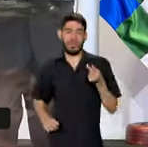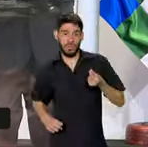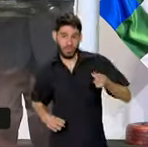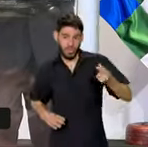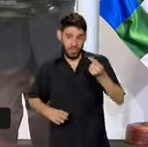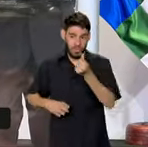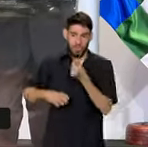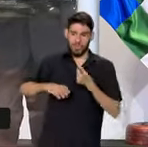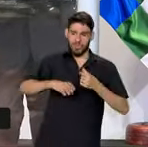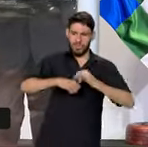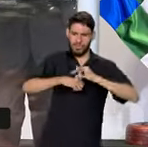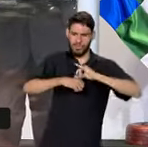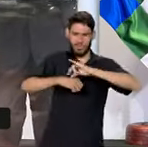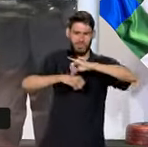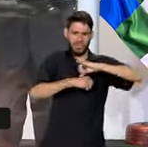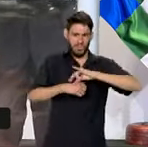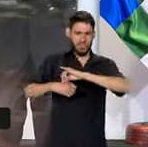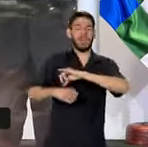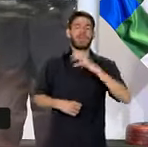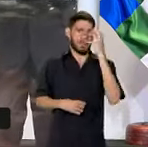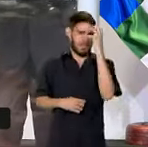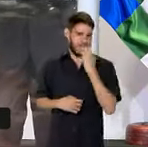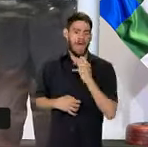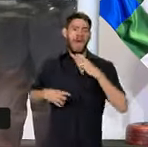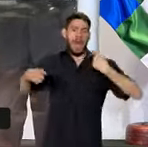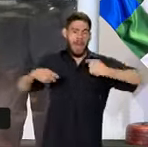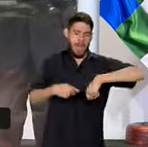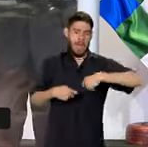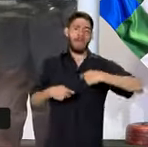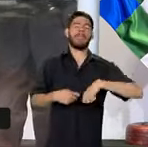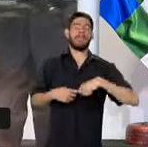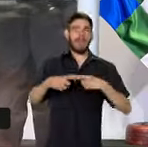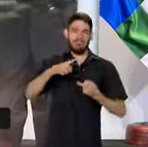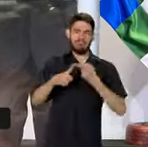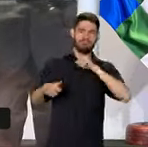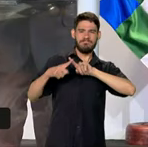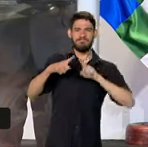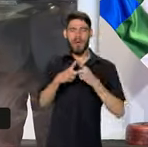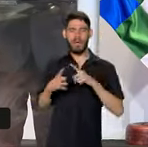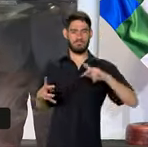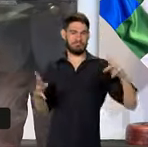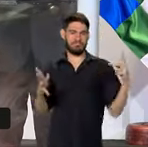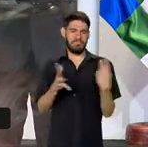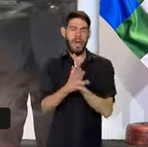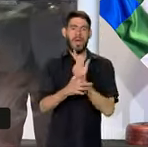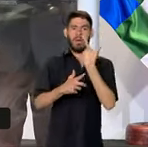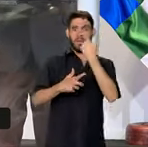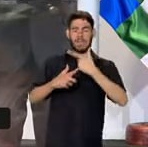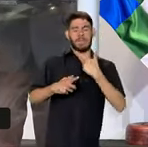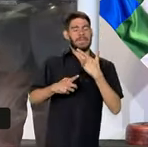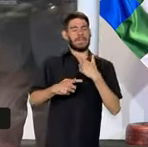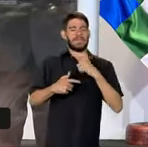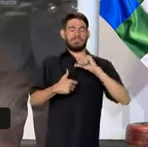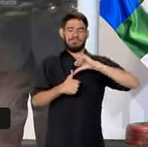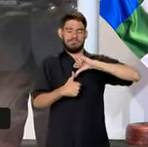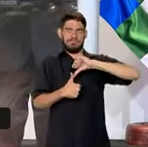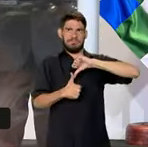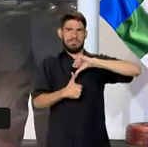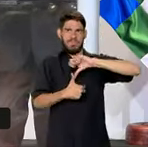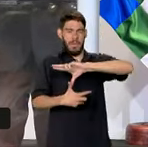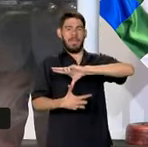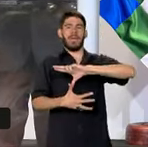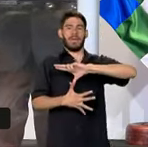están serias. Y necesitamos lidar con estos efectos que sobrevienen sobre la América Latina.